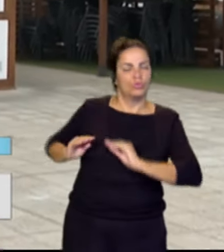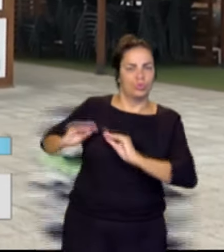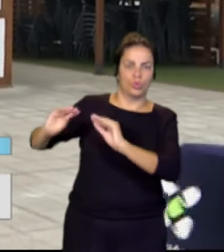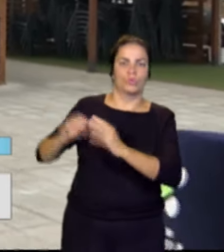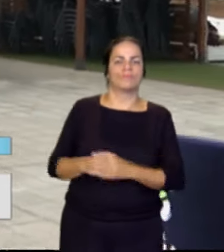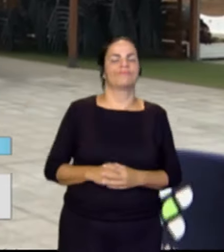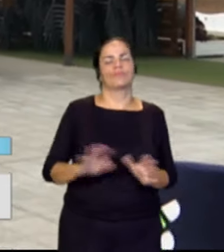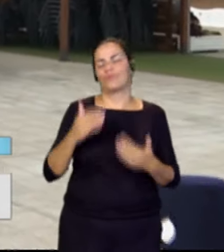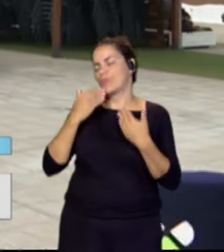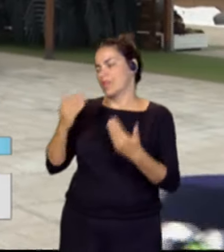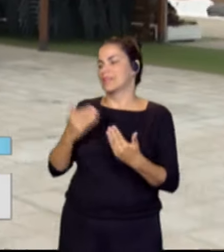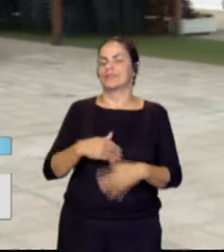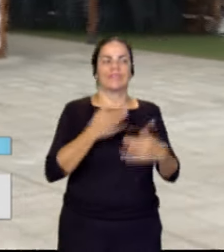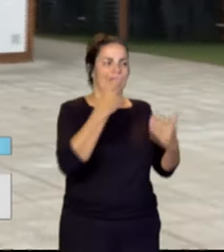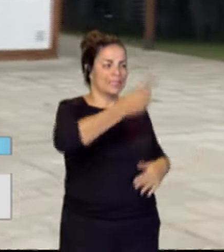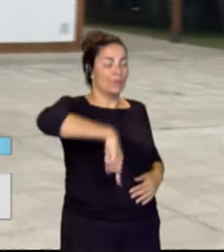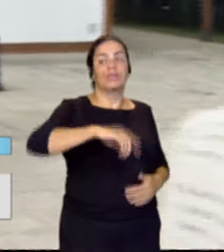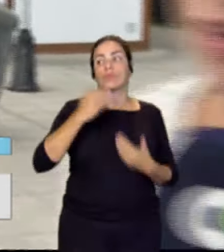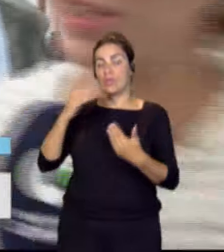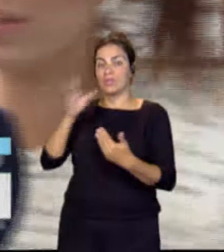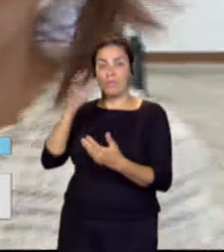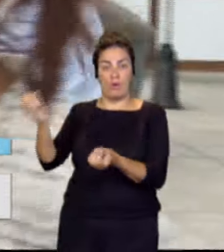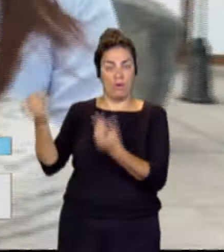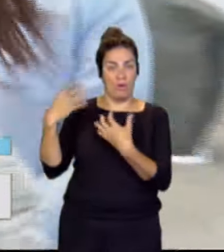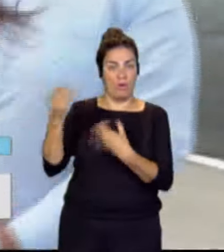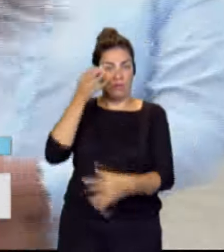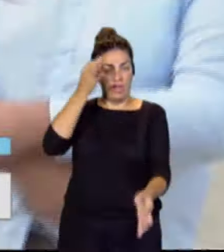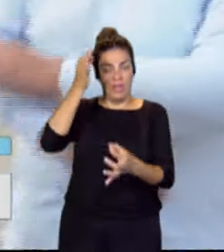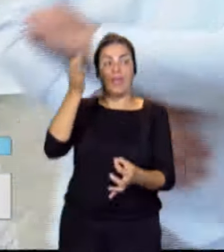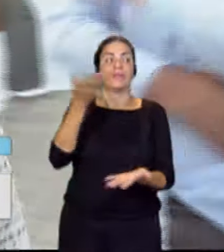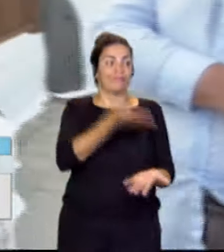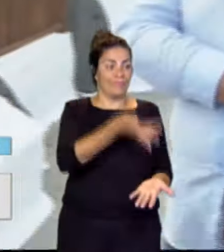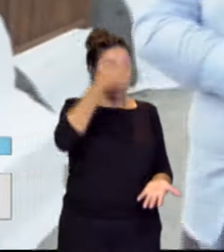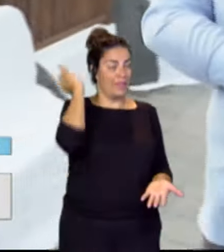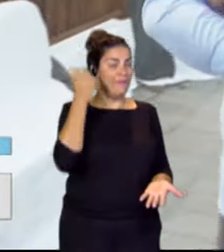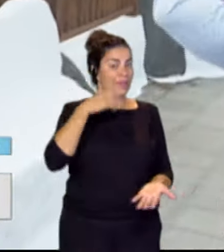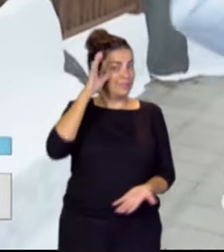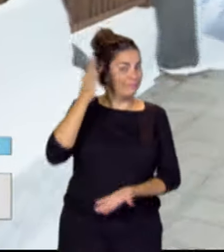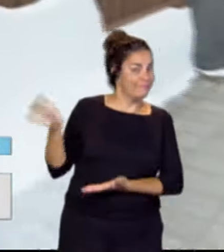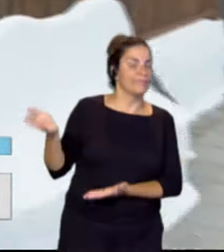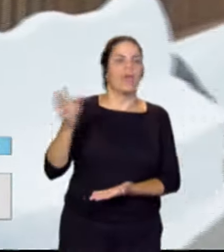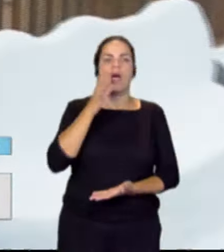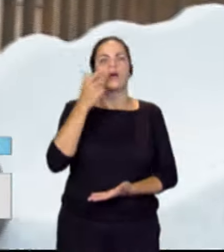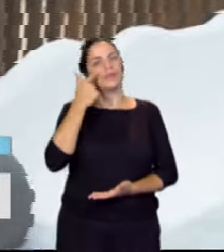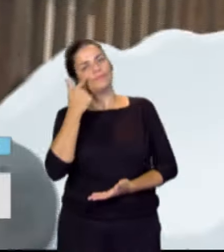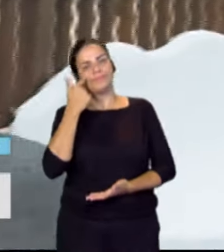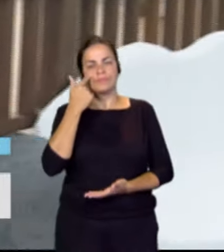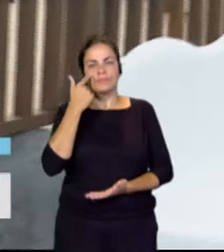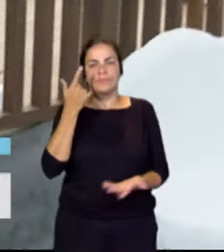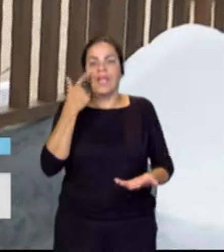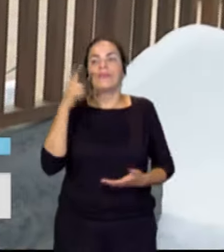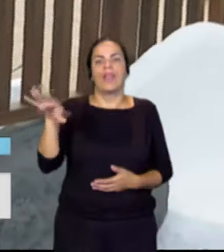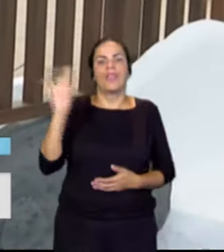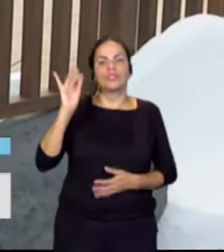manejan. Muchísimas gracias, Andrés, por darnos todos esos detalles. Pues, Estivali, ya lo han escuchado, ahora hay que estar muy pendientes de esa